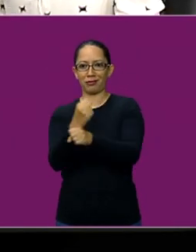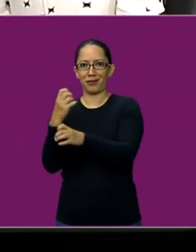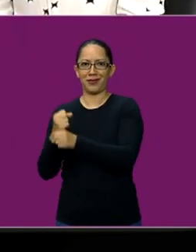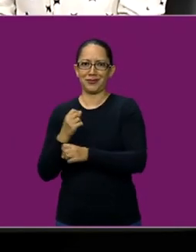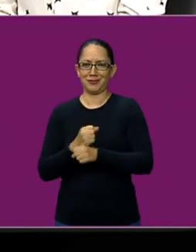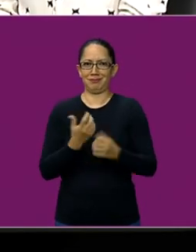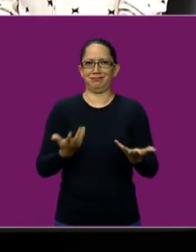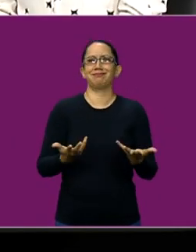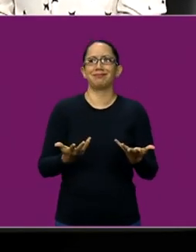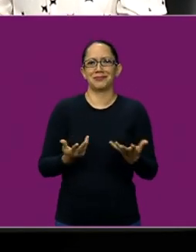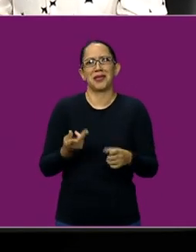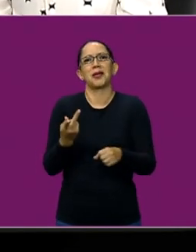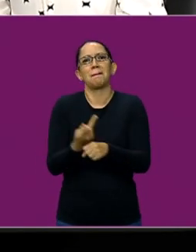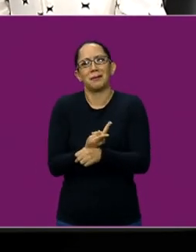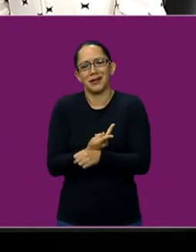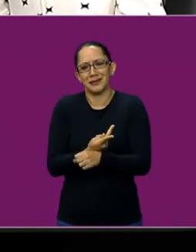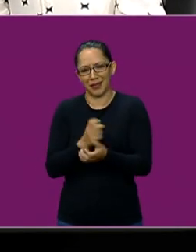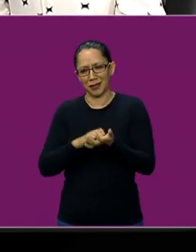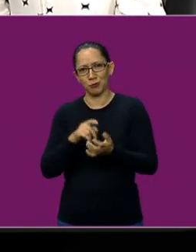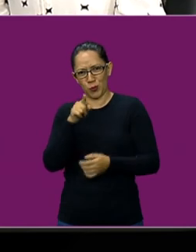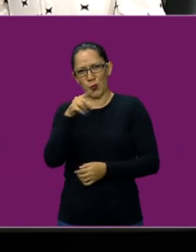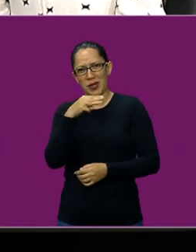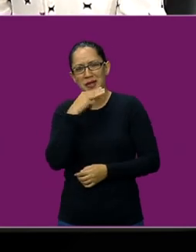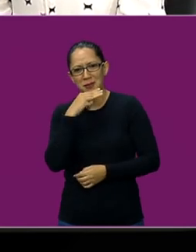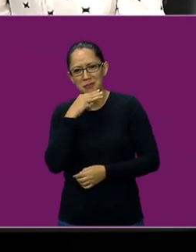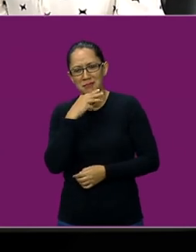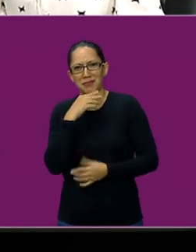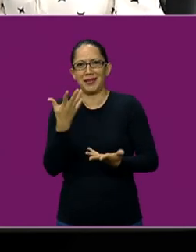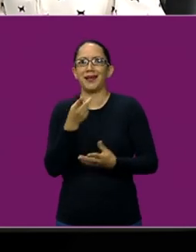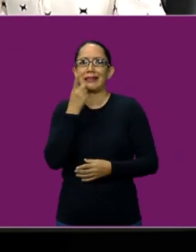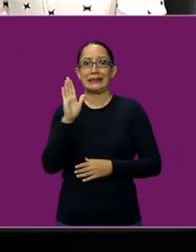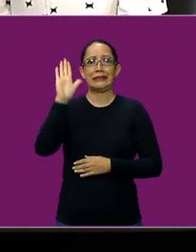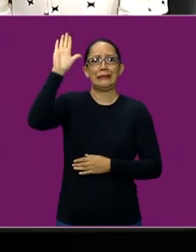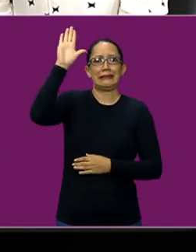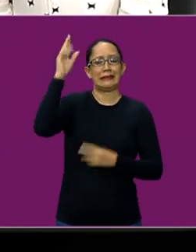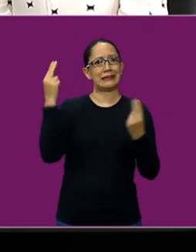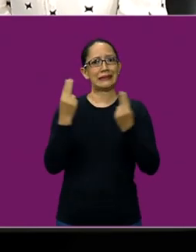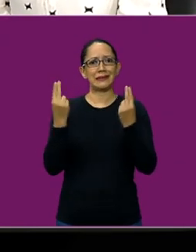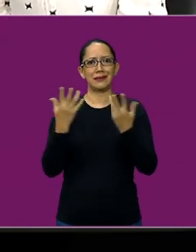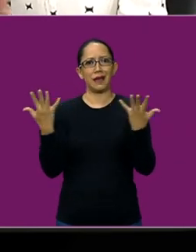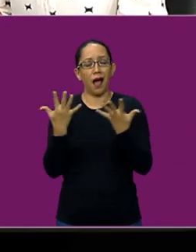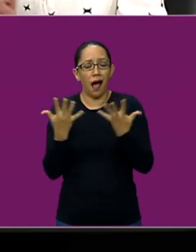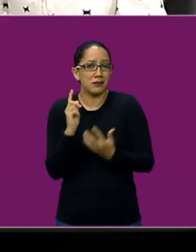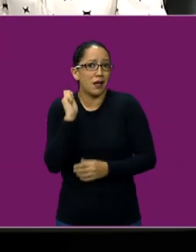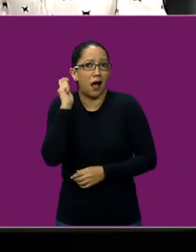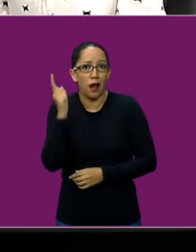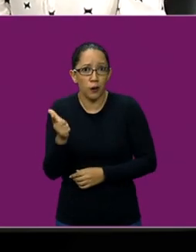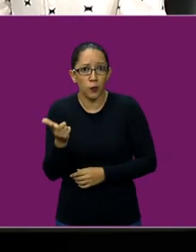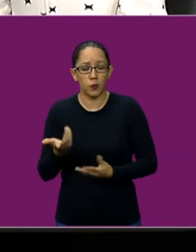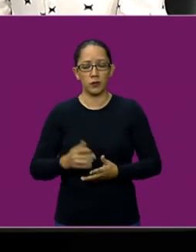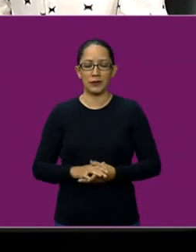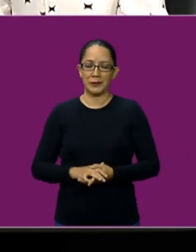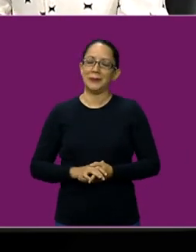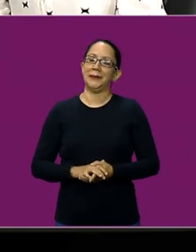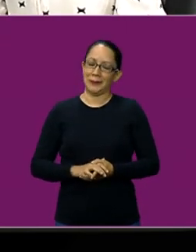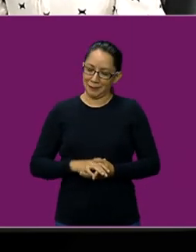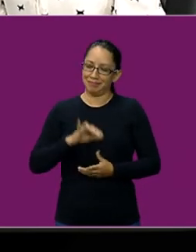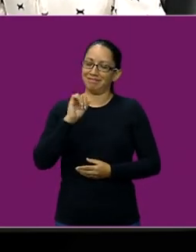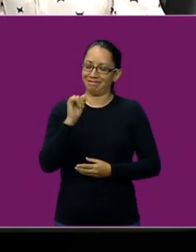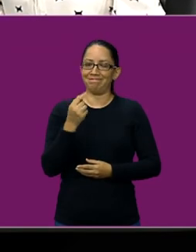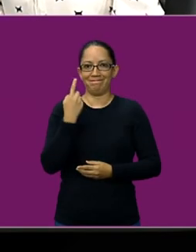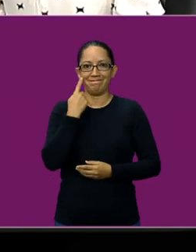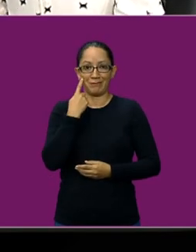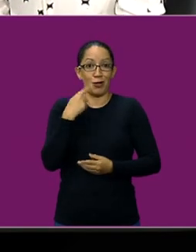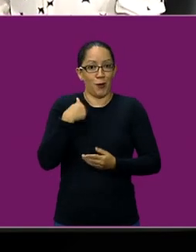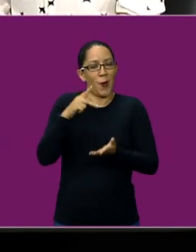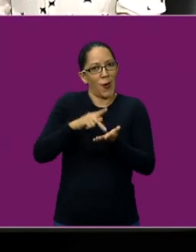primeras que levanta la mano y dice, oye, algo hay que hacer al respecto. Claro, claro. Bueno, pues como nuevamente te digo, gracias por esta